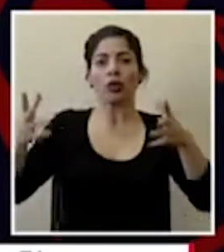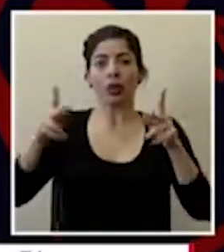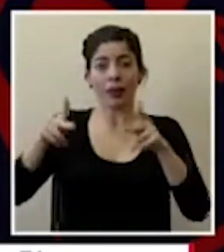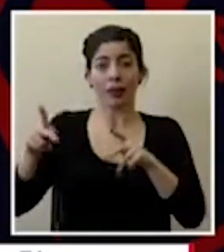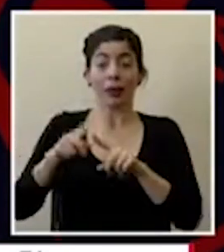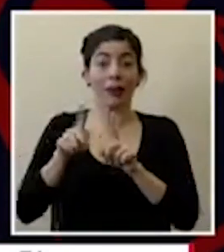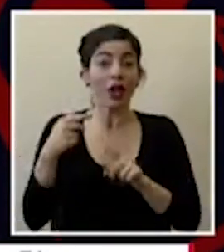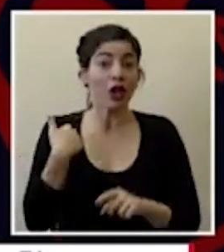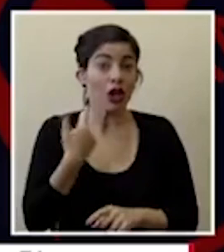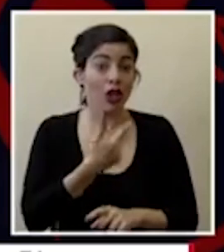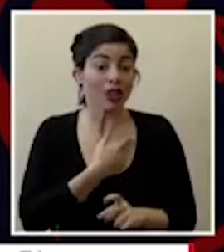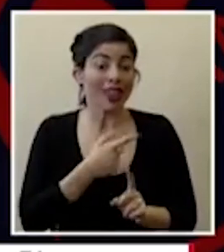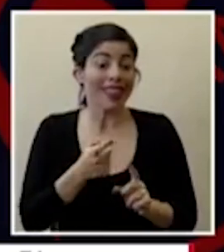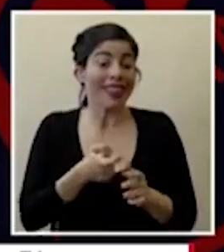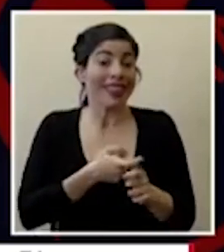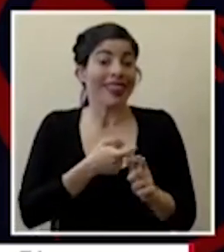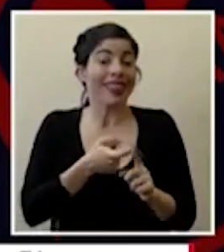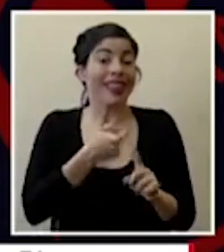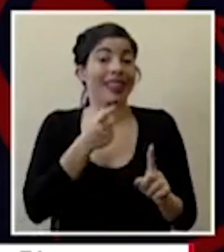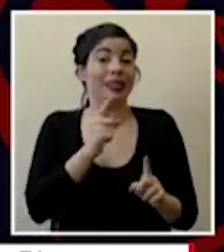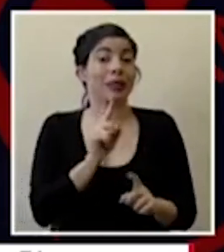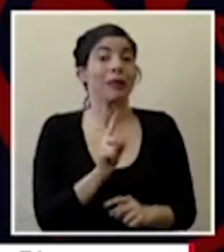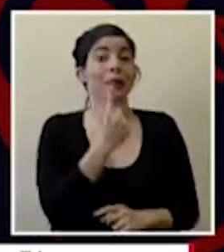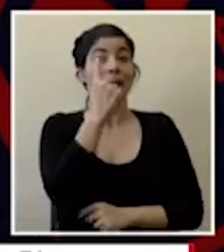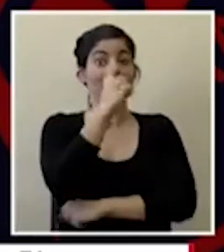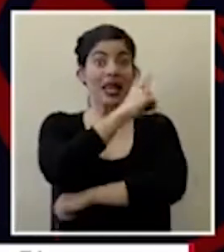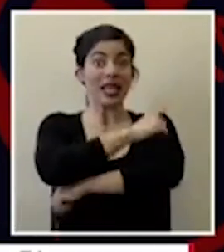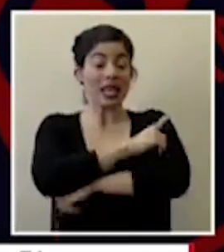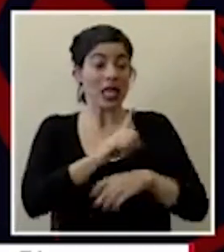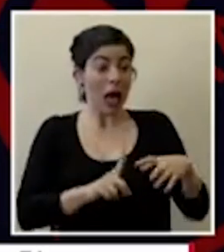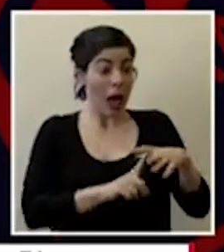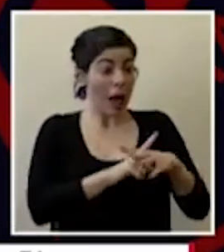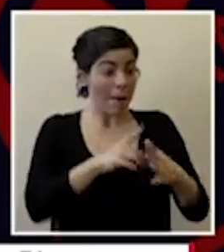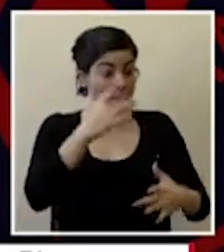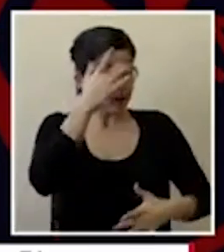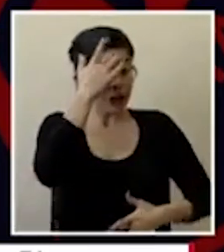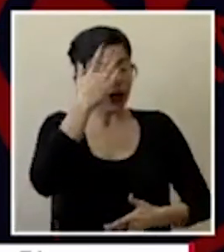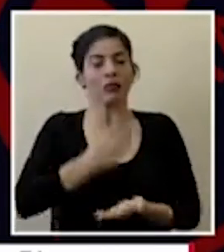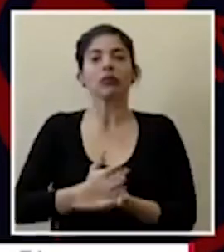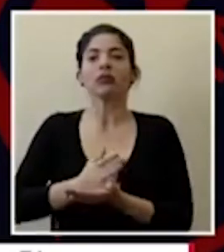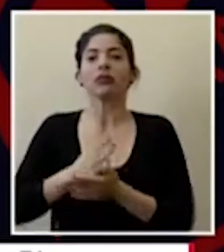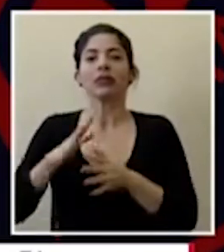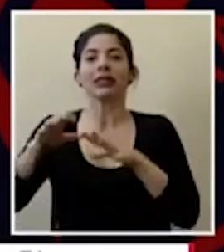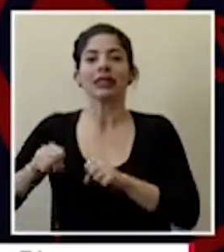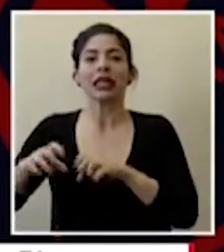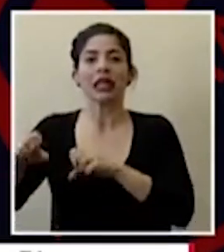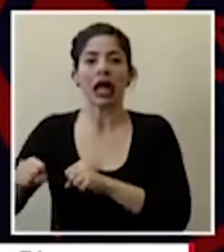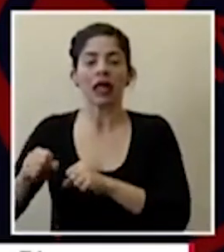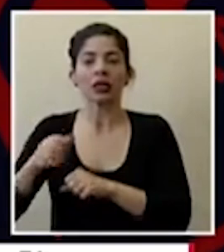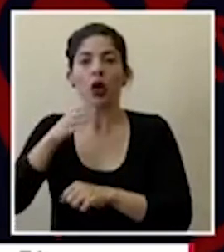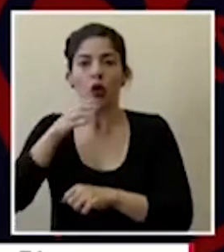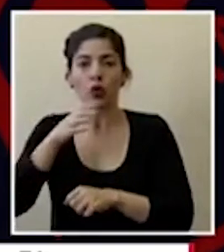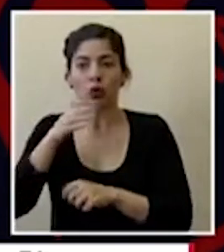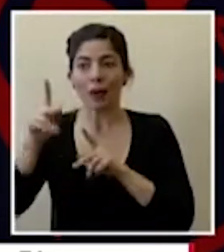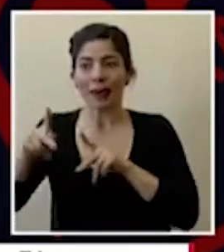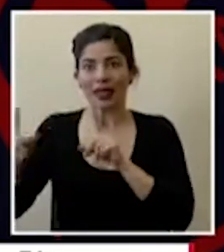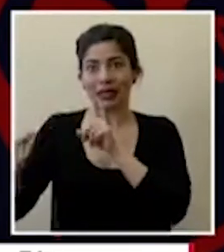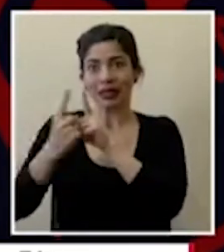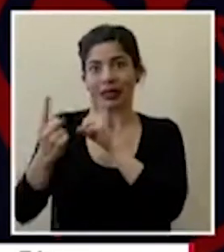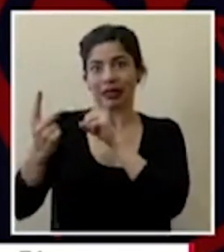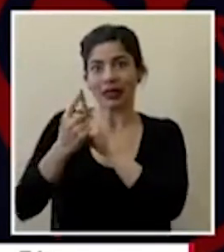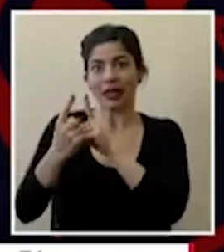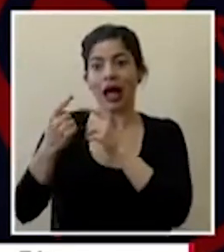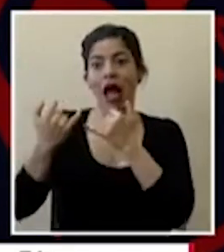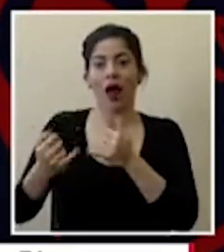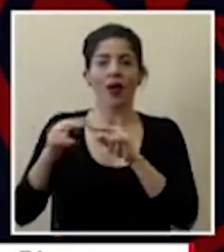número uno que tuvimos pacientes positivos tomamos la decisión de suspender consulta externa este presencial porque se está dando de una forma